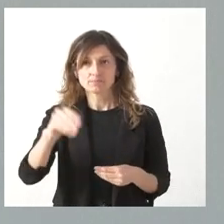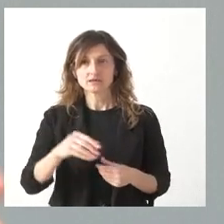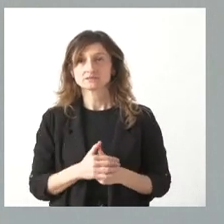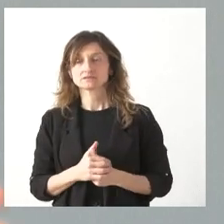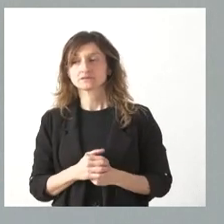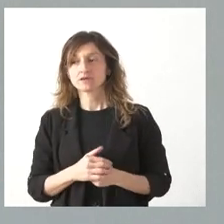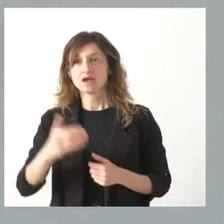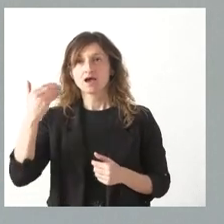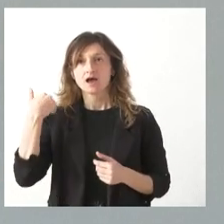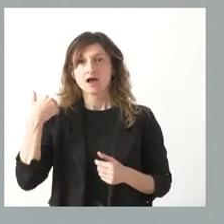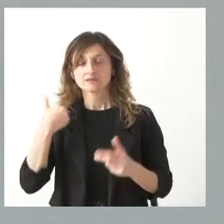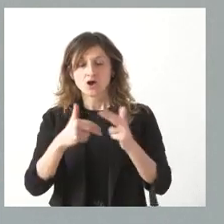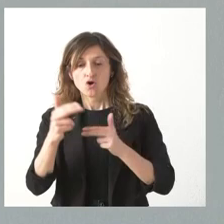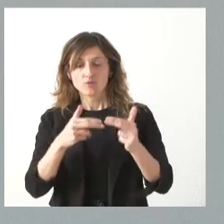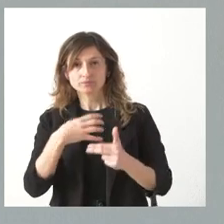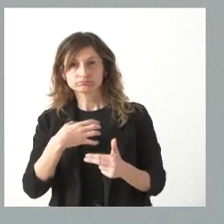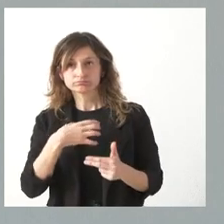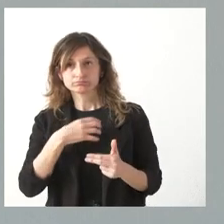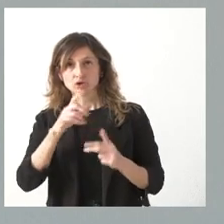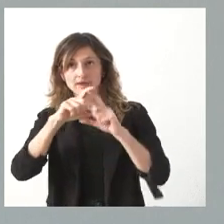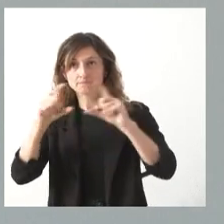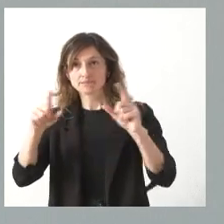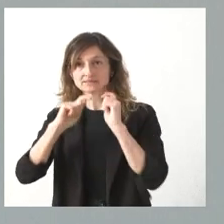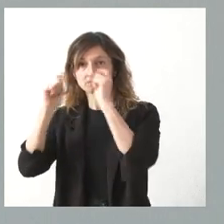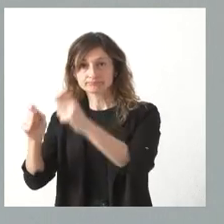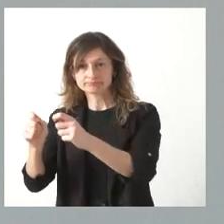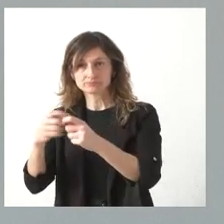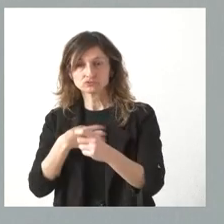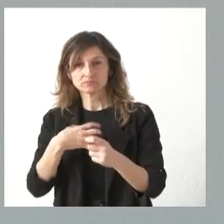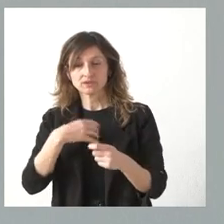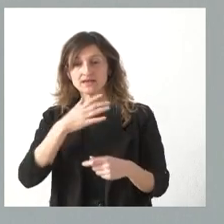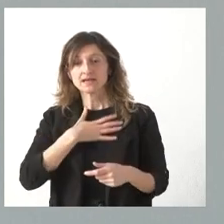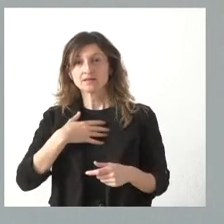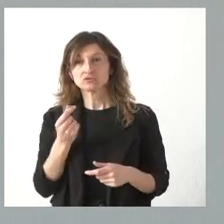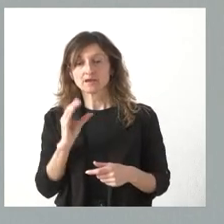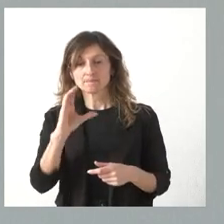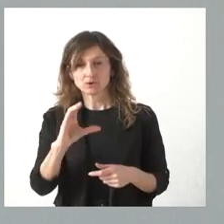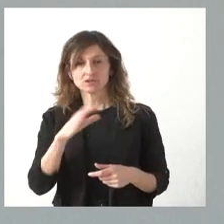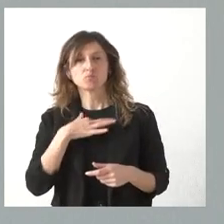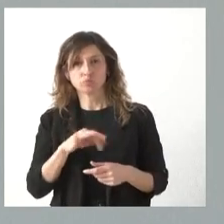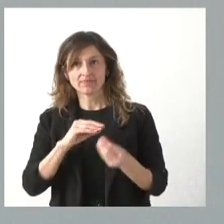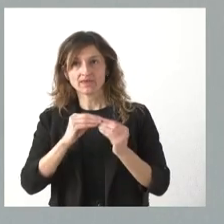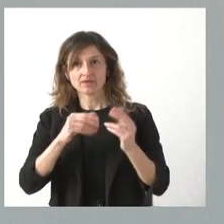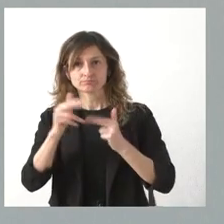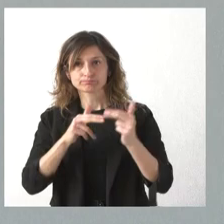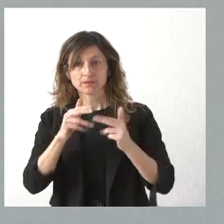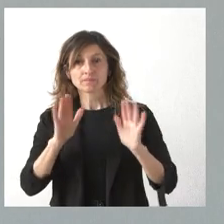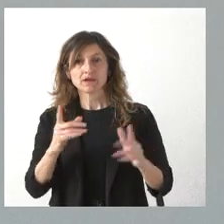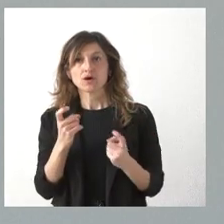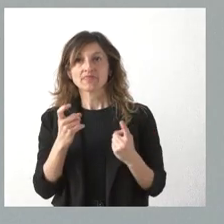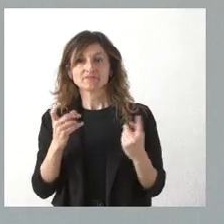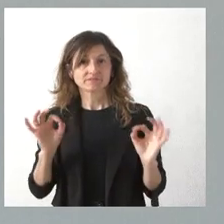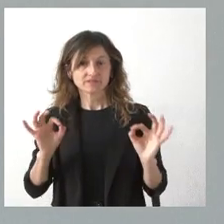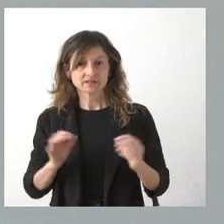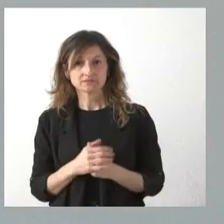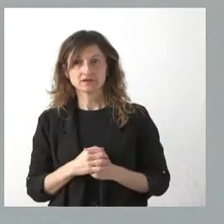anteriores ocasiones terminar la obra por parte de las constructoras adjudicatarias, pero en esta ocasión creemos que este importe sí nos lo va a permitir. Pero esto exige, como